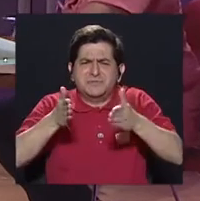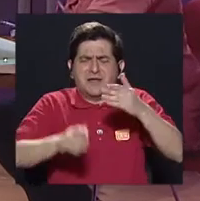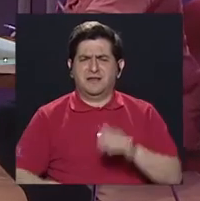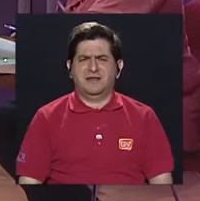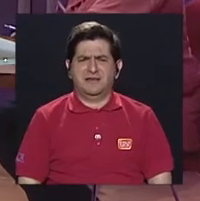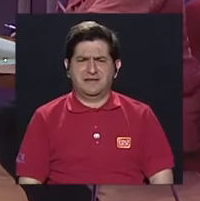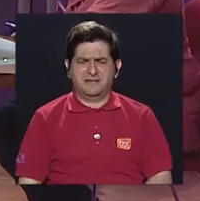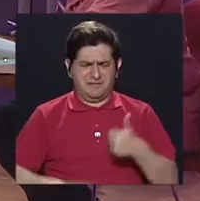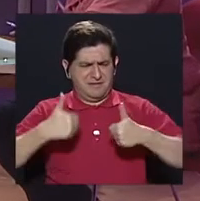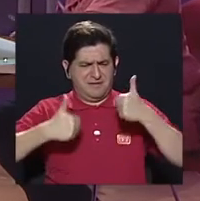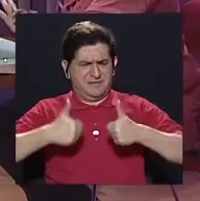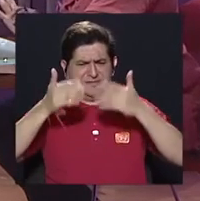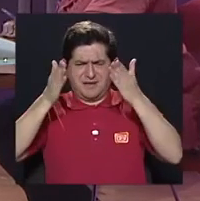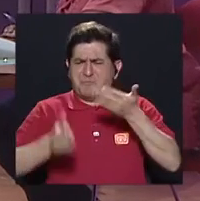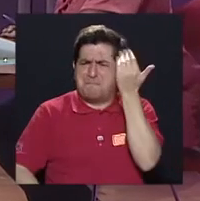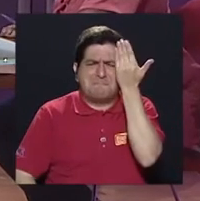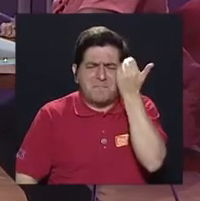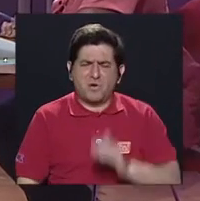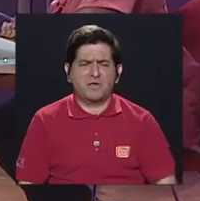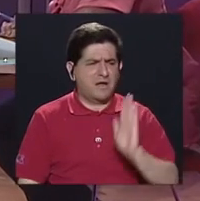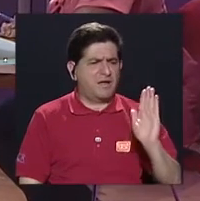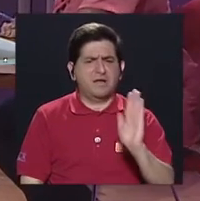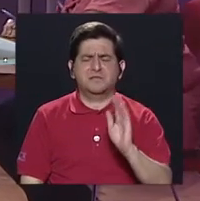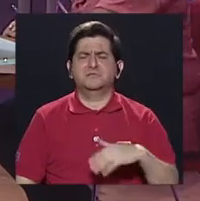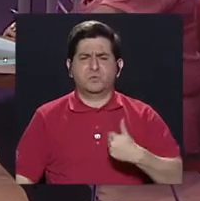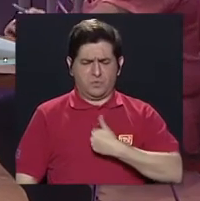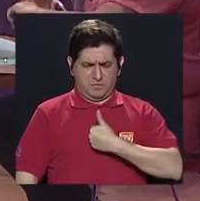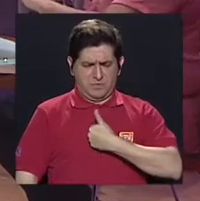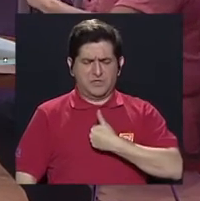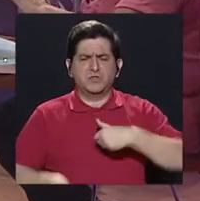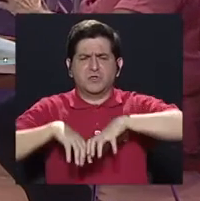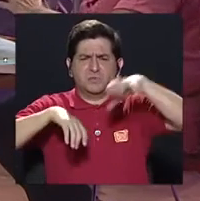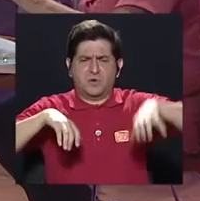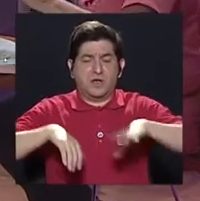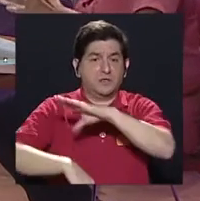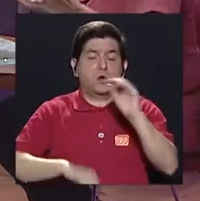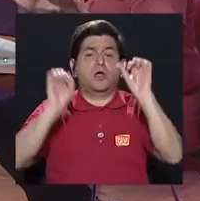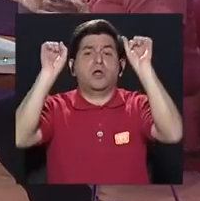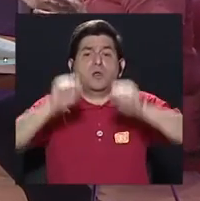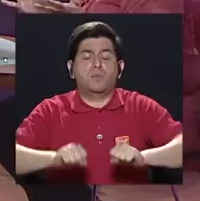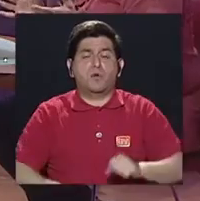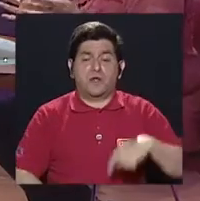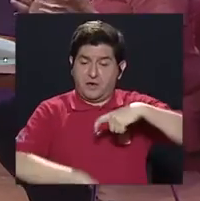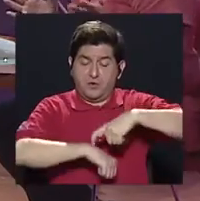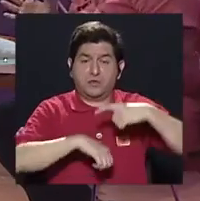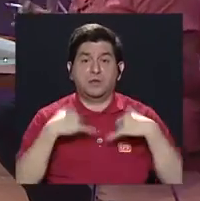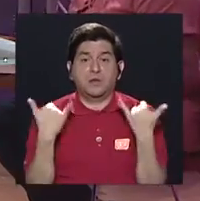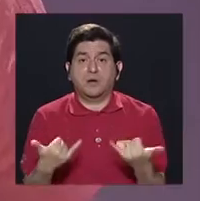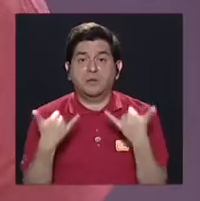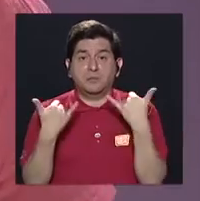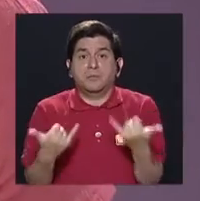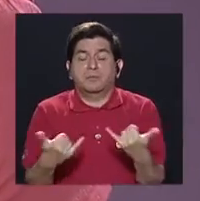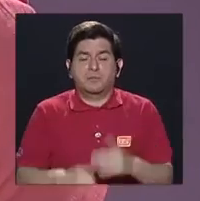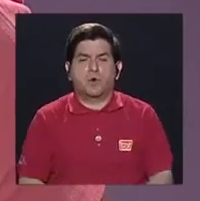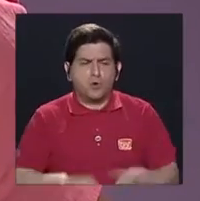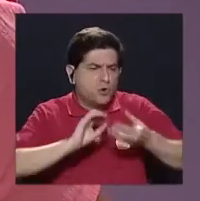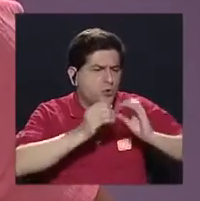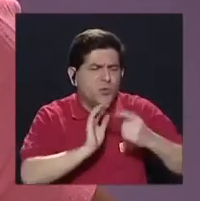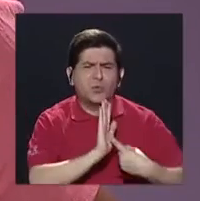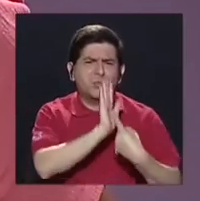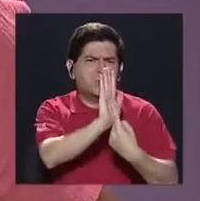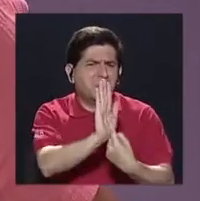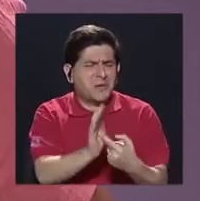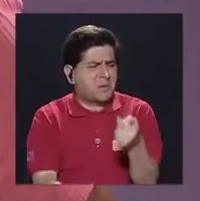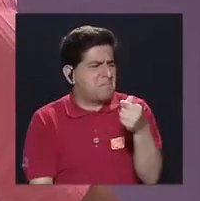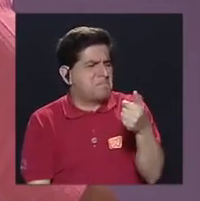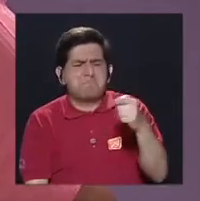candidatas a alcaldías en sus respectivos cantones? ¿Y cómo lo lograron en estos tiempos en que las cifras dicen que